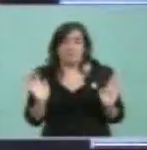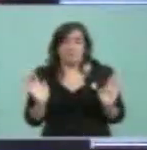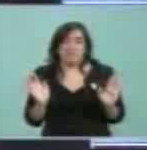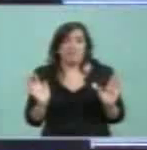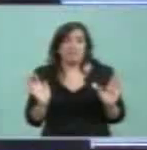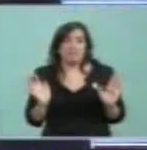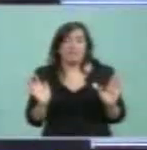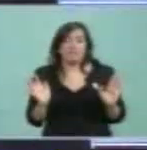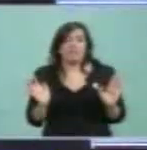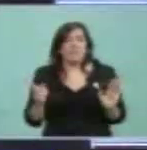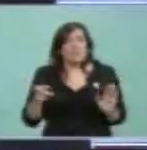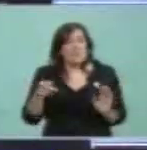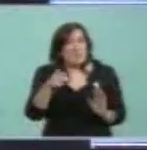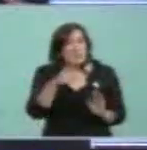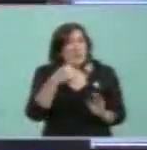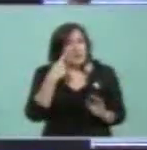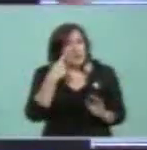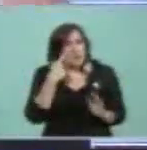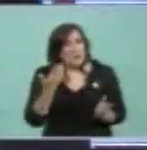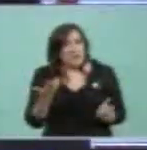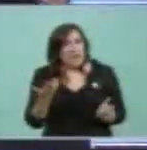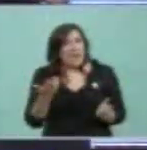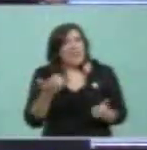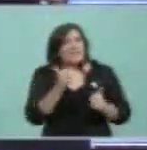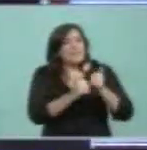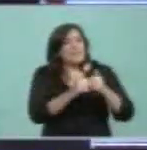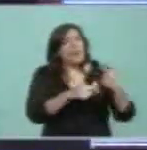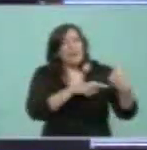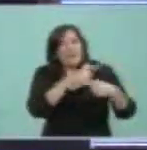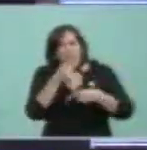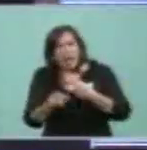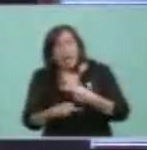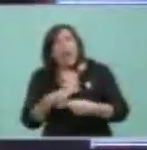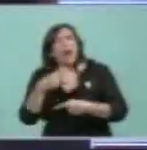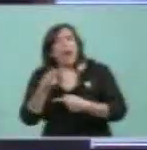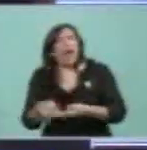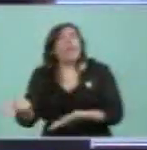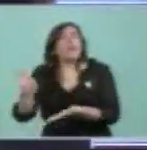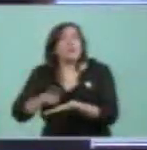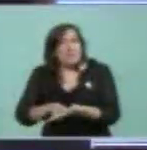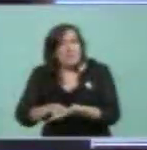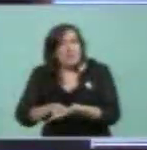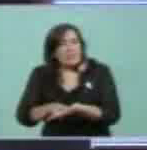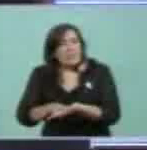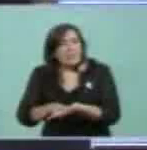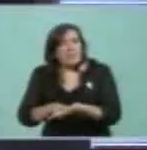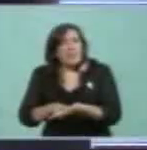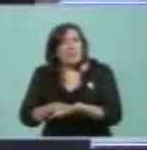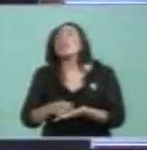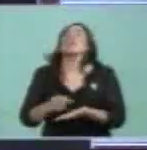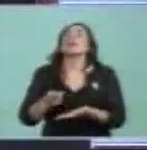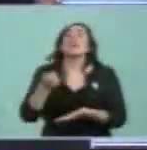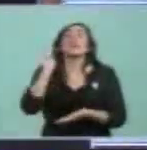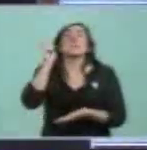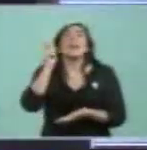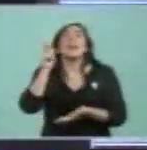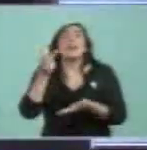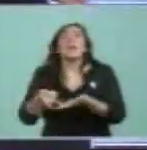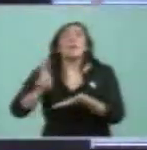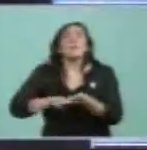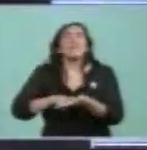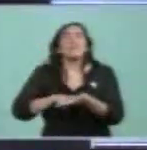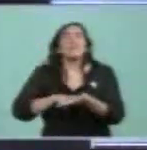Pero, como verán, todo se repite. Y lo que más me sorprende es que los actores que repiten las